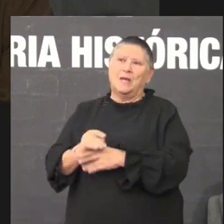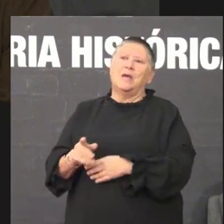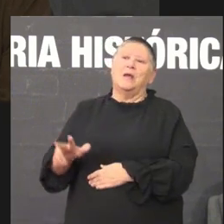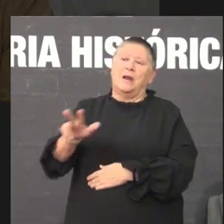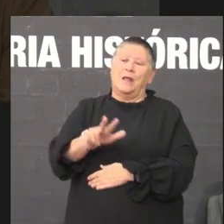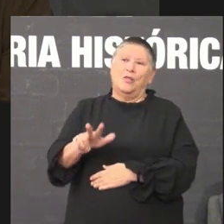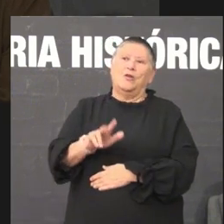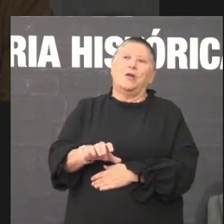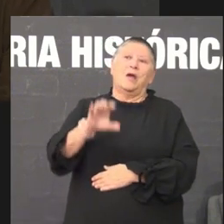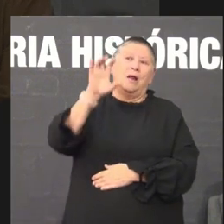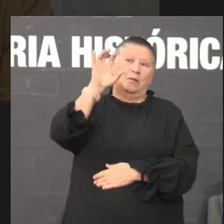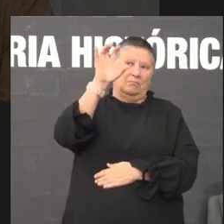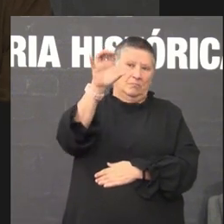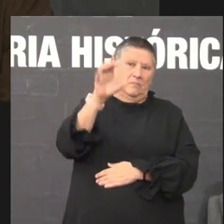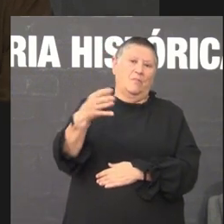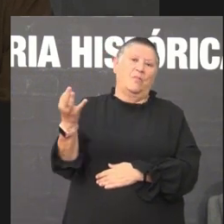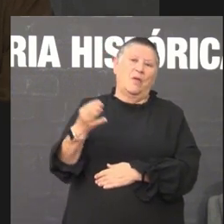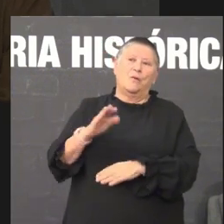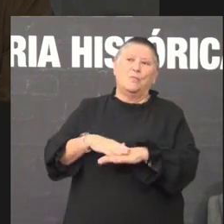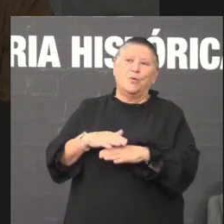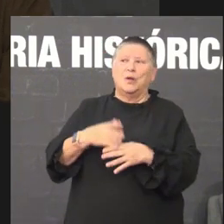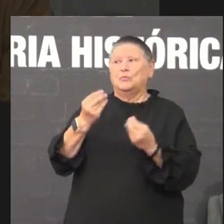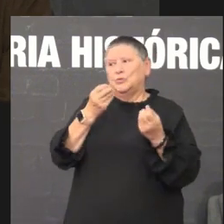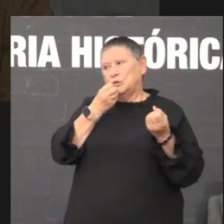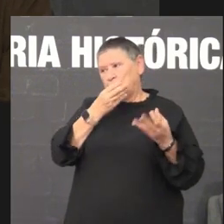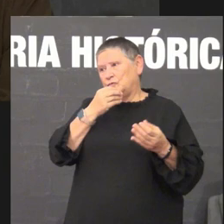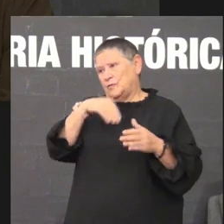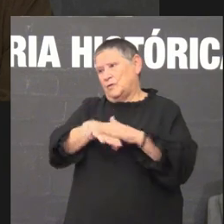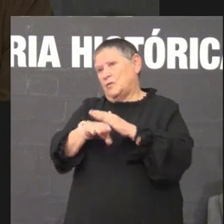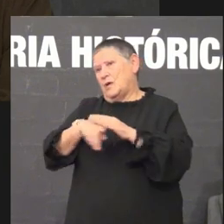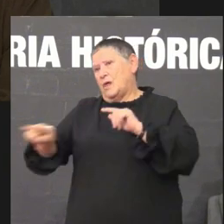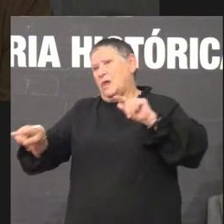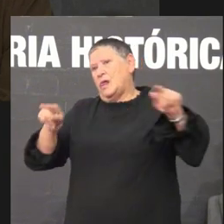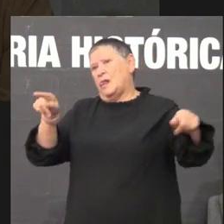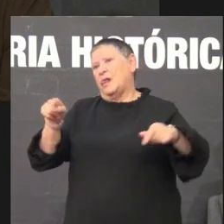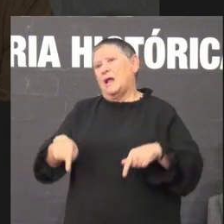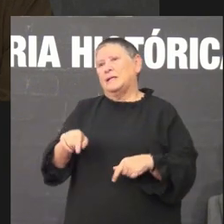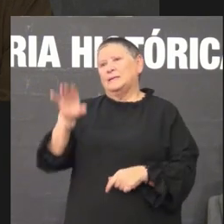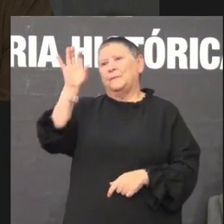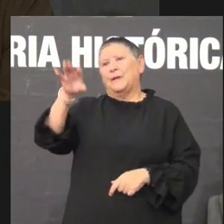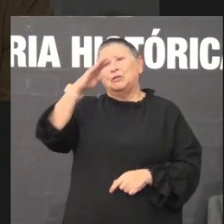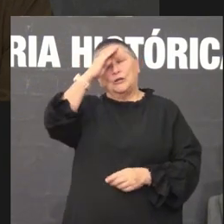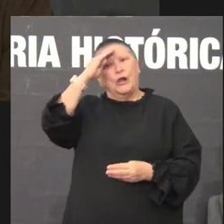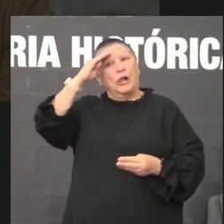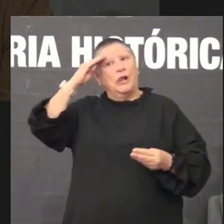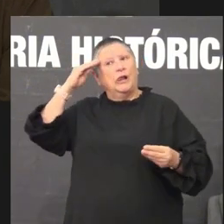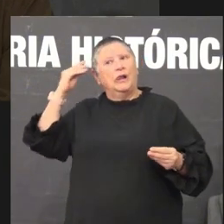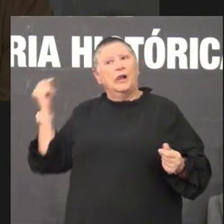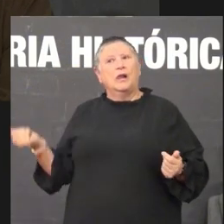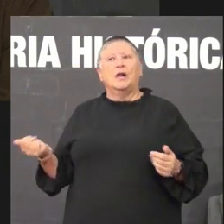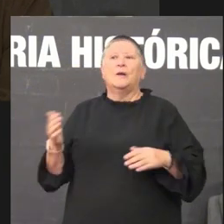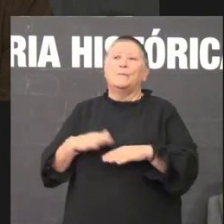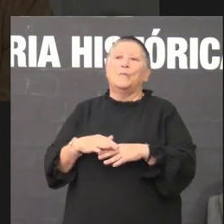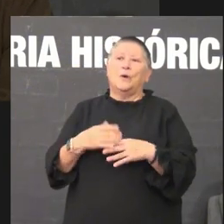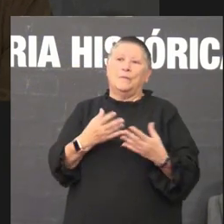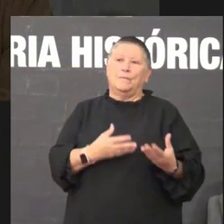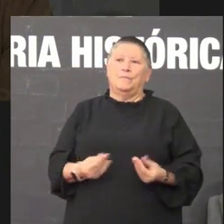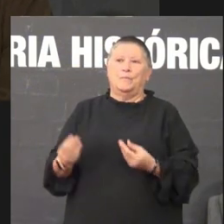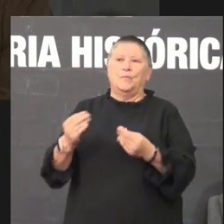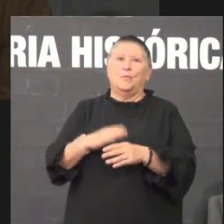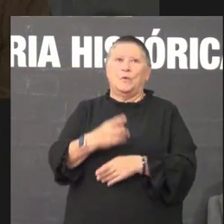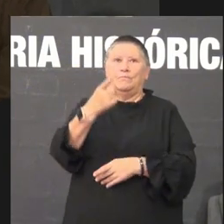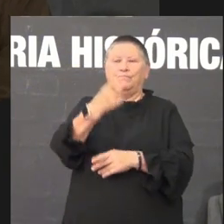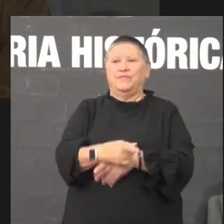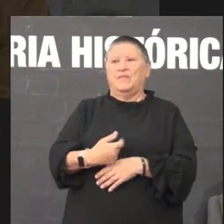porque hai moitísima documentación por aí que nos fala de historias que aconteceron neste país e que se esquencen porque igual que se esquencen a loida antifascista